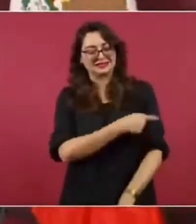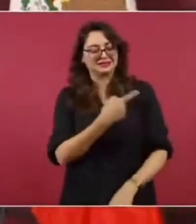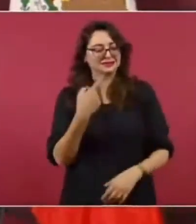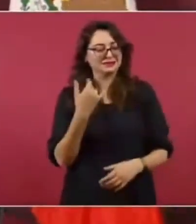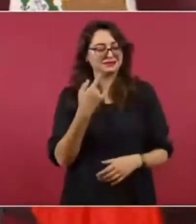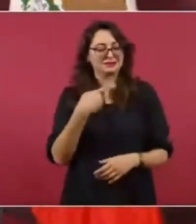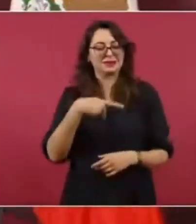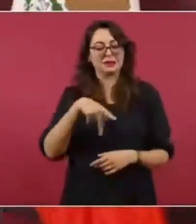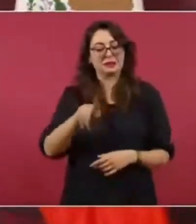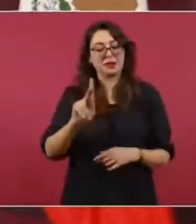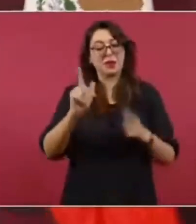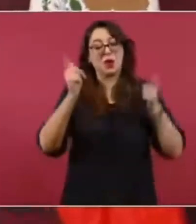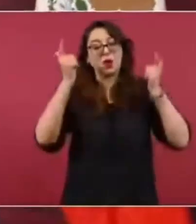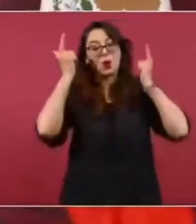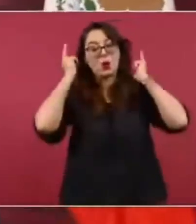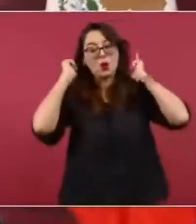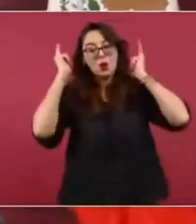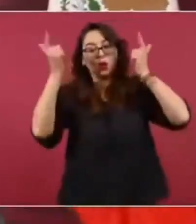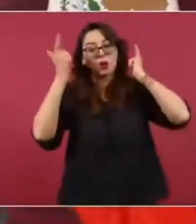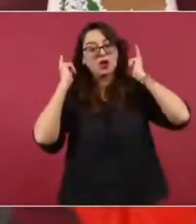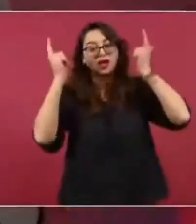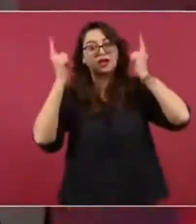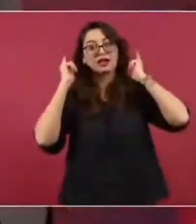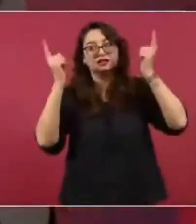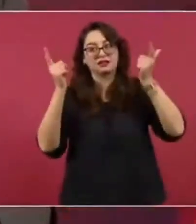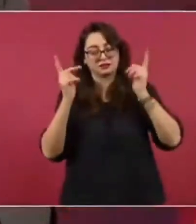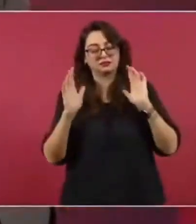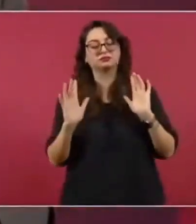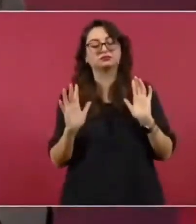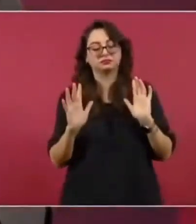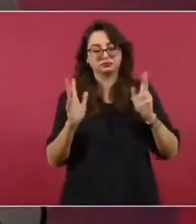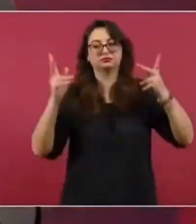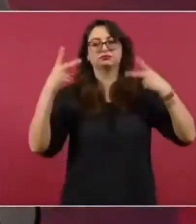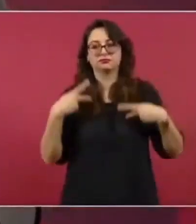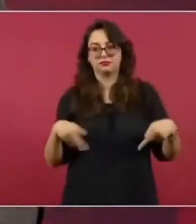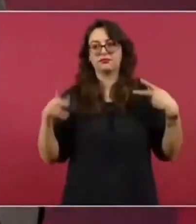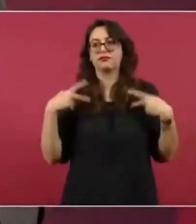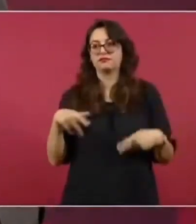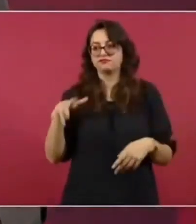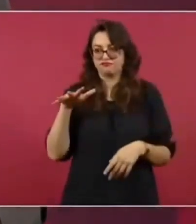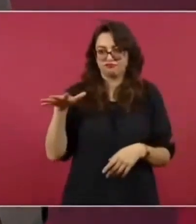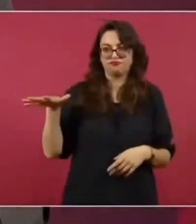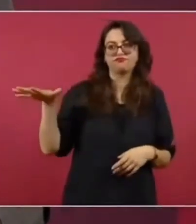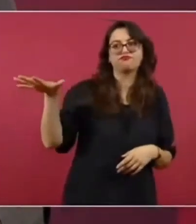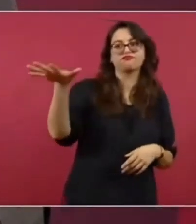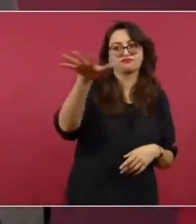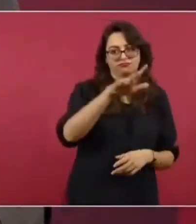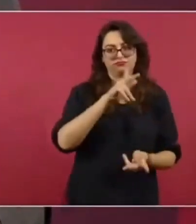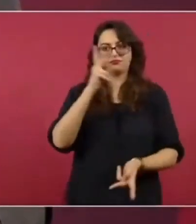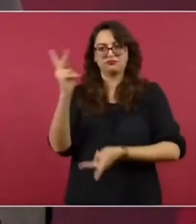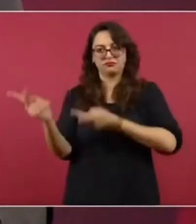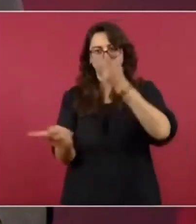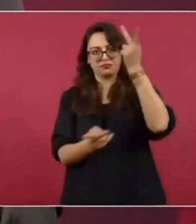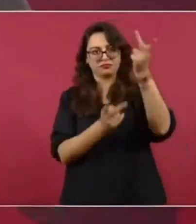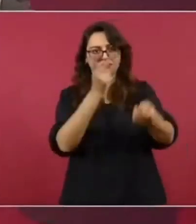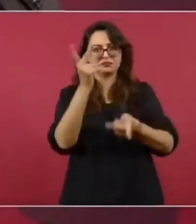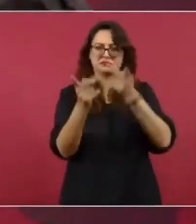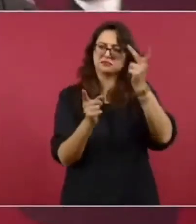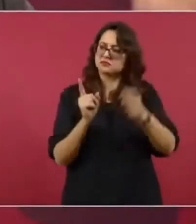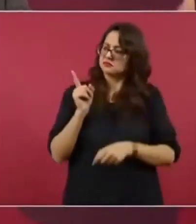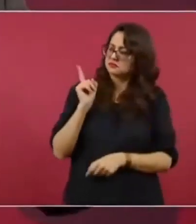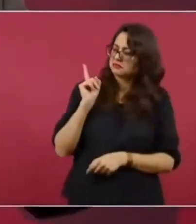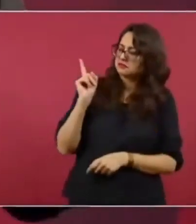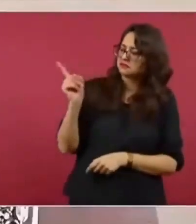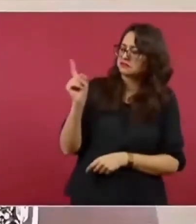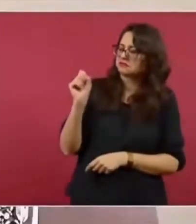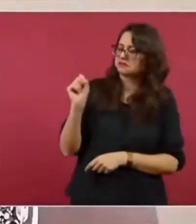ojalá y se lleve a cabo la consulta que se le pregunte al pueblo es muy